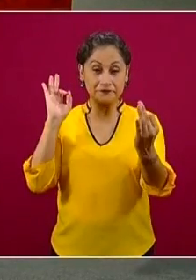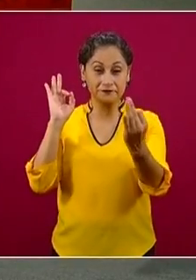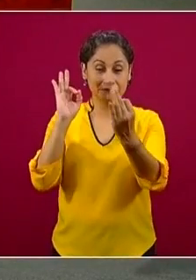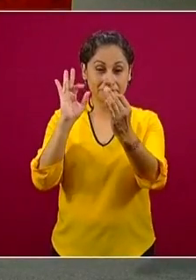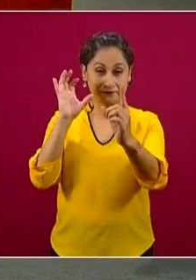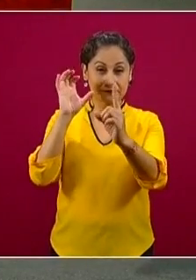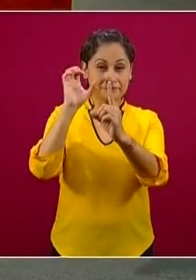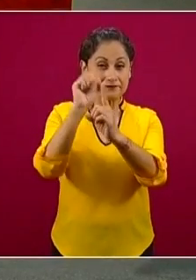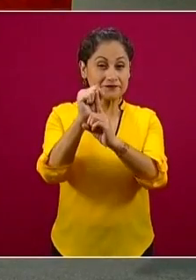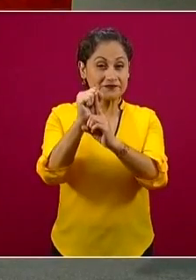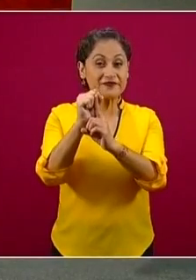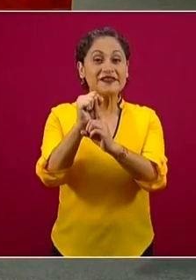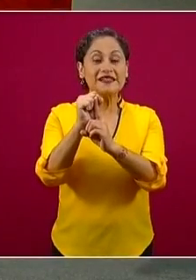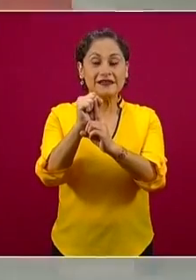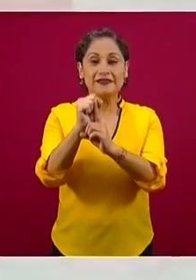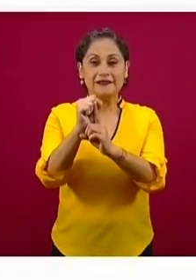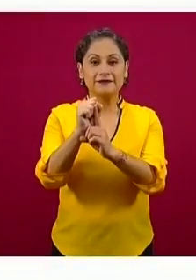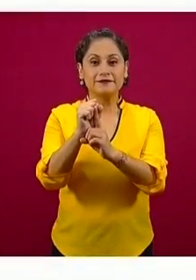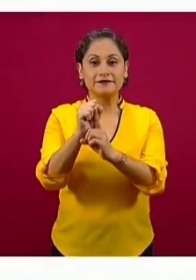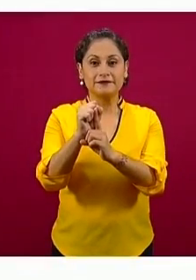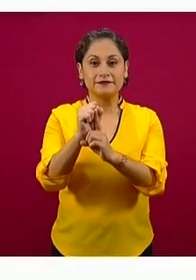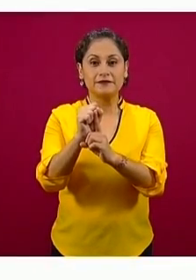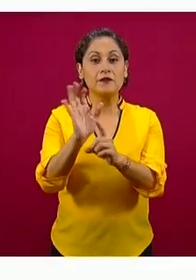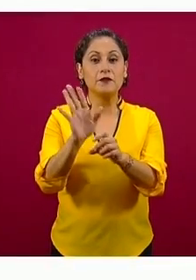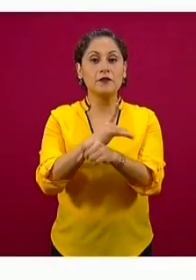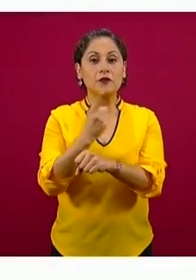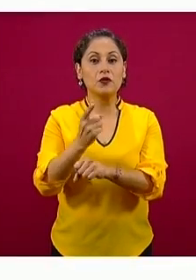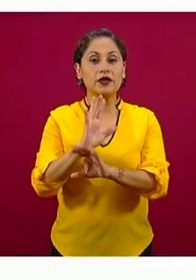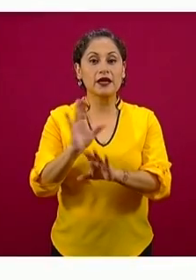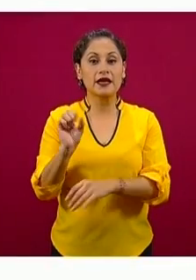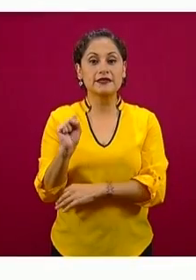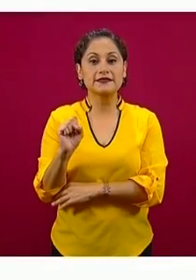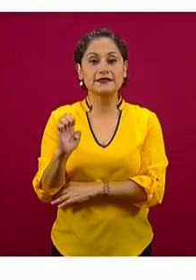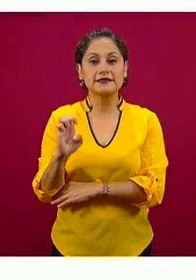con este tipo de crédito a la palabra. Noticias TVT.